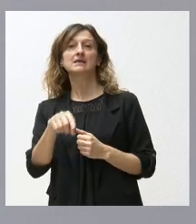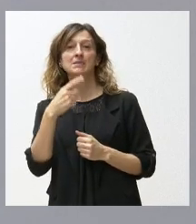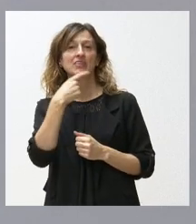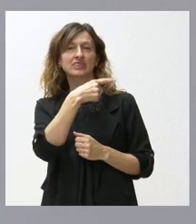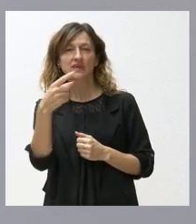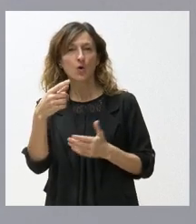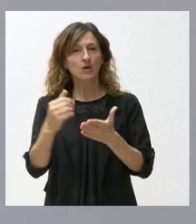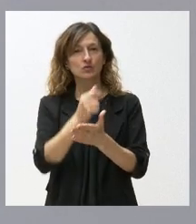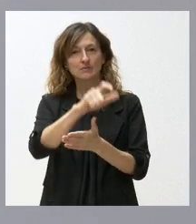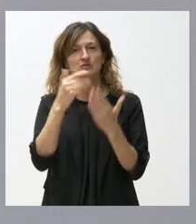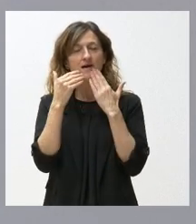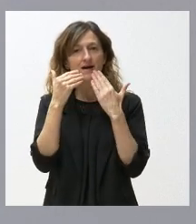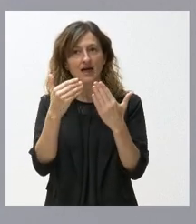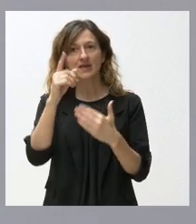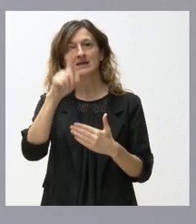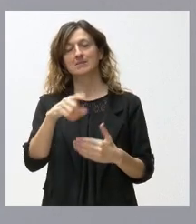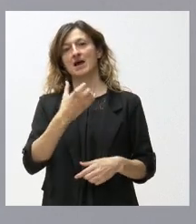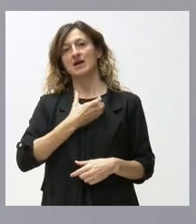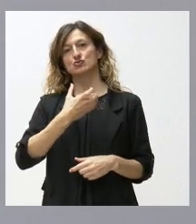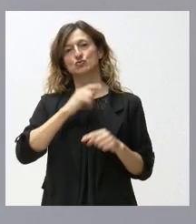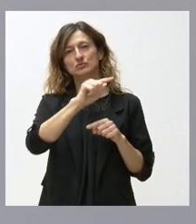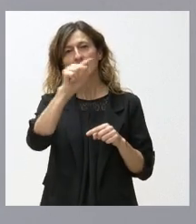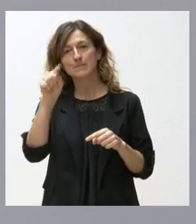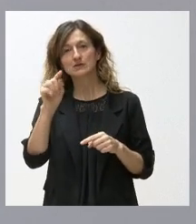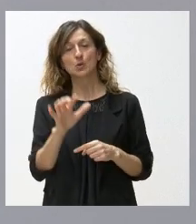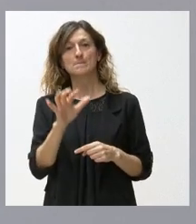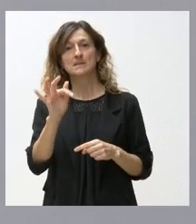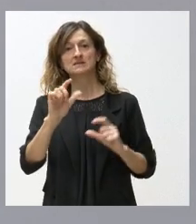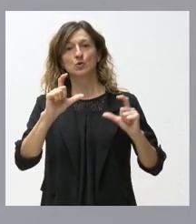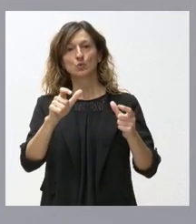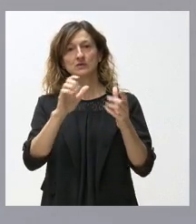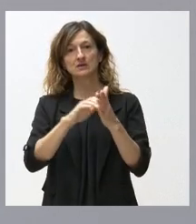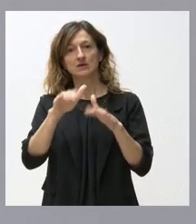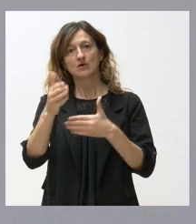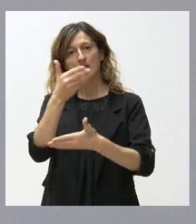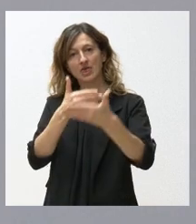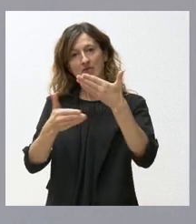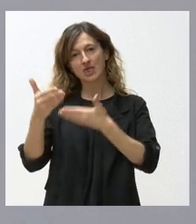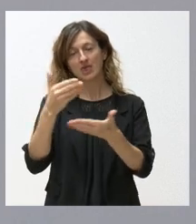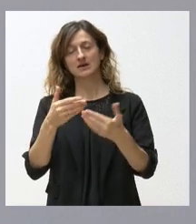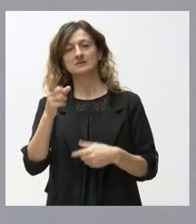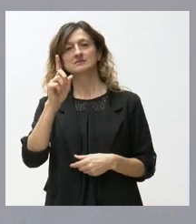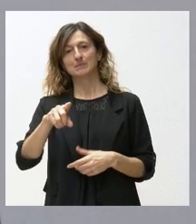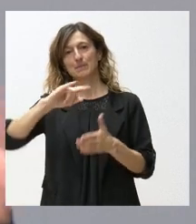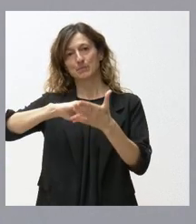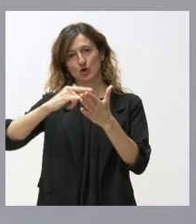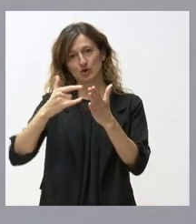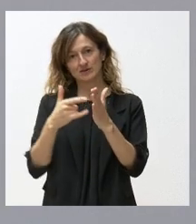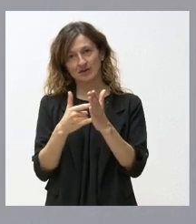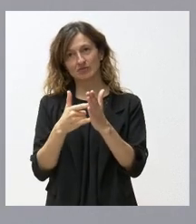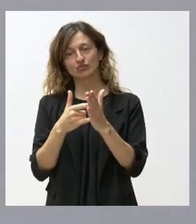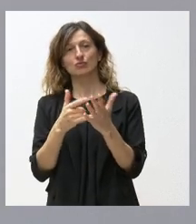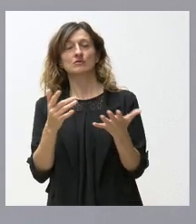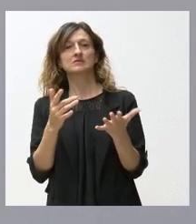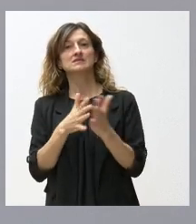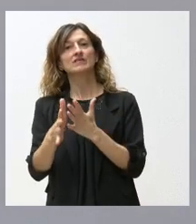a todas las personas y agradecemos a las corporaciones locales, quienes, además de la Junta de Castilla y León, están colaborando en el proyecto que supone Castilla y León